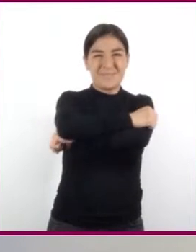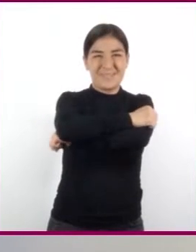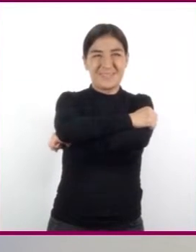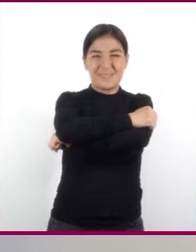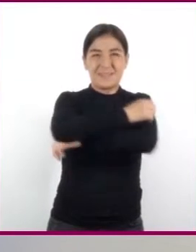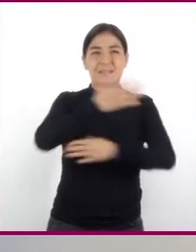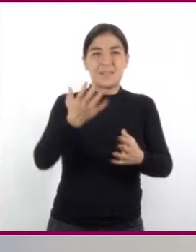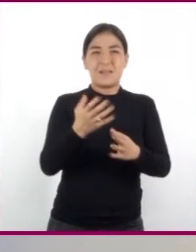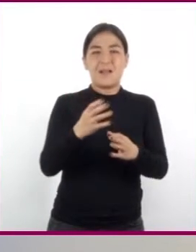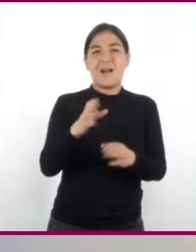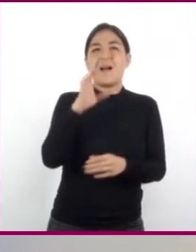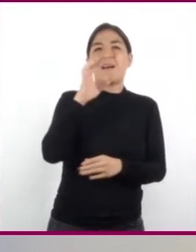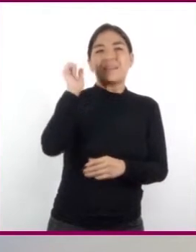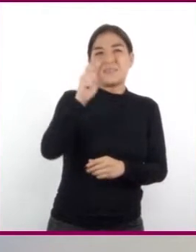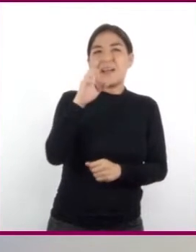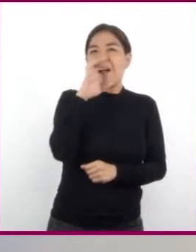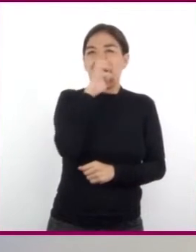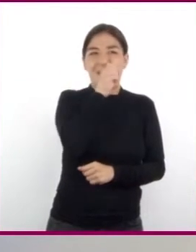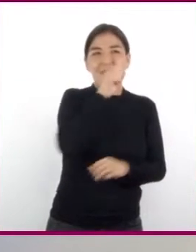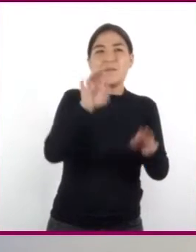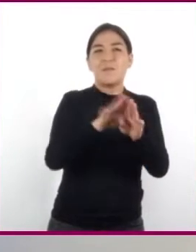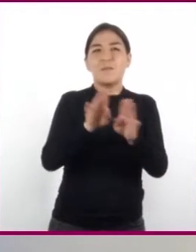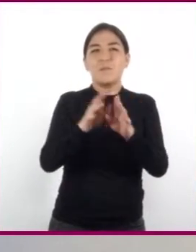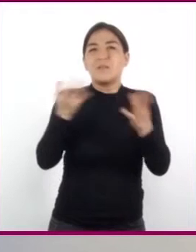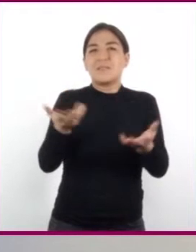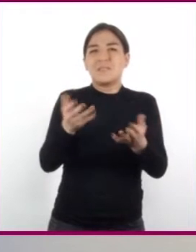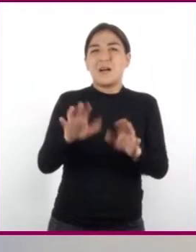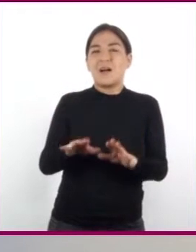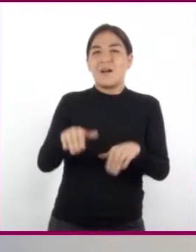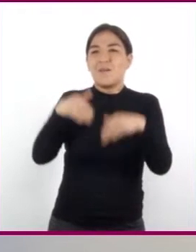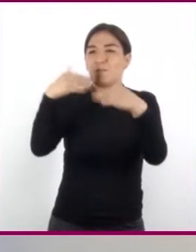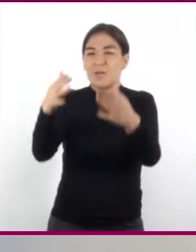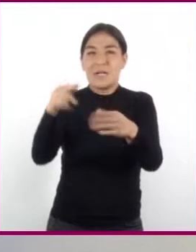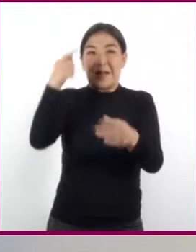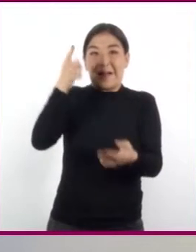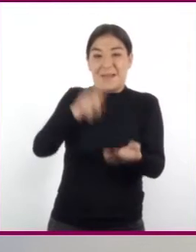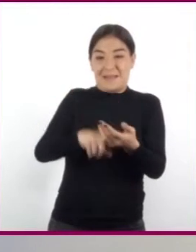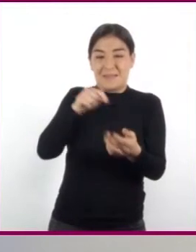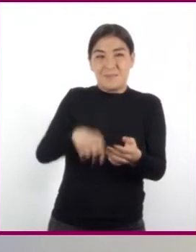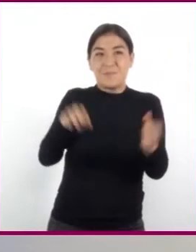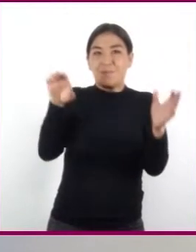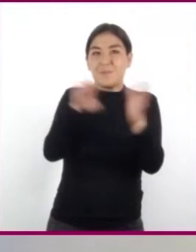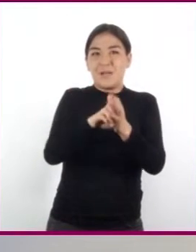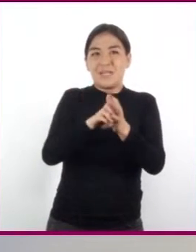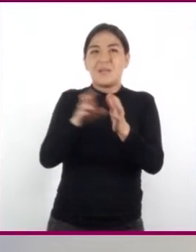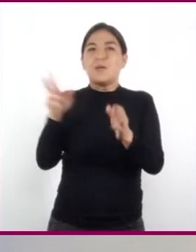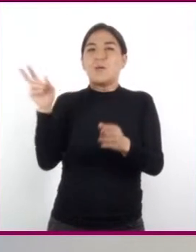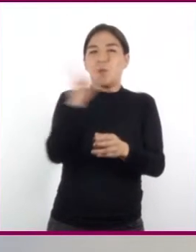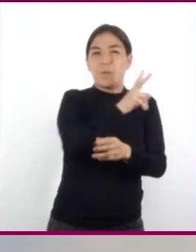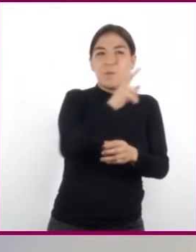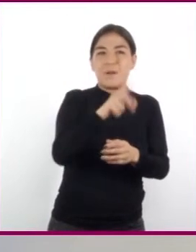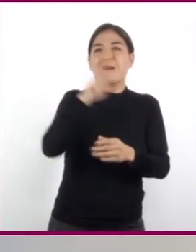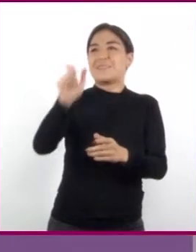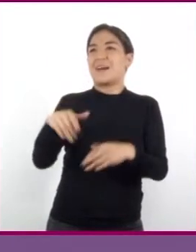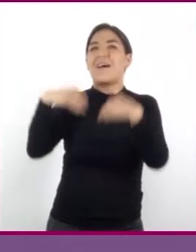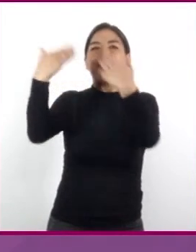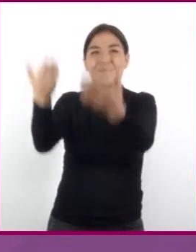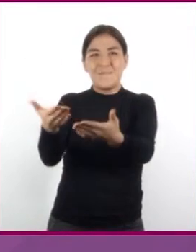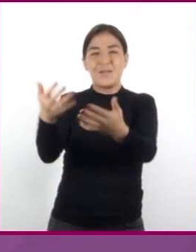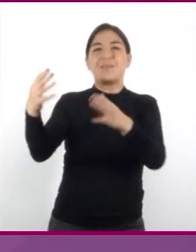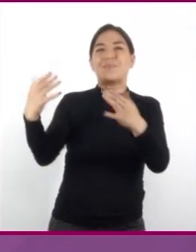fluye del aire que está a mayor temperatura dentro del cuarto al que tiene menor temperatura fuera.